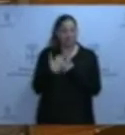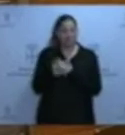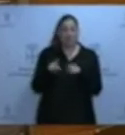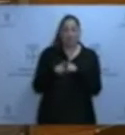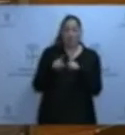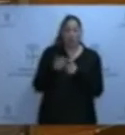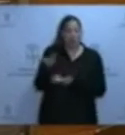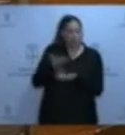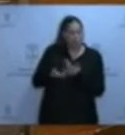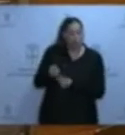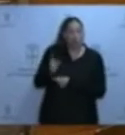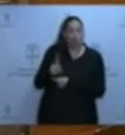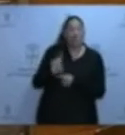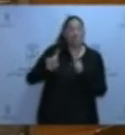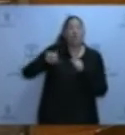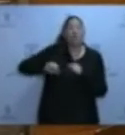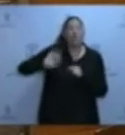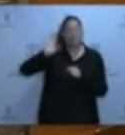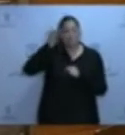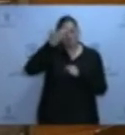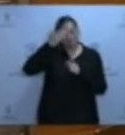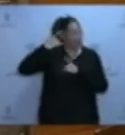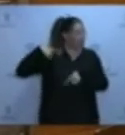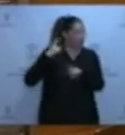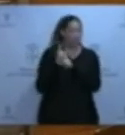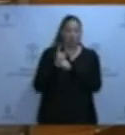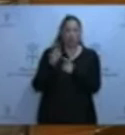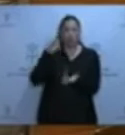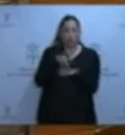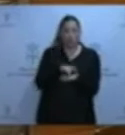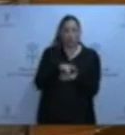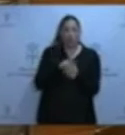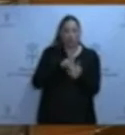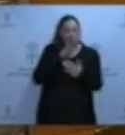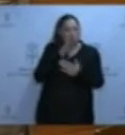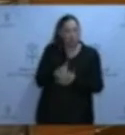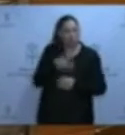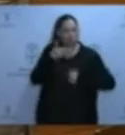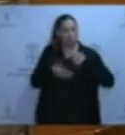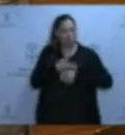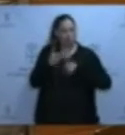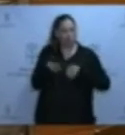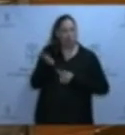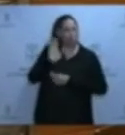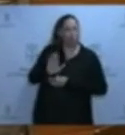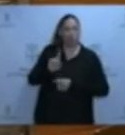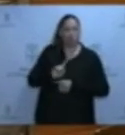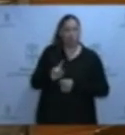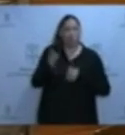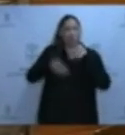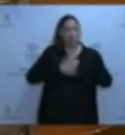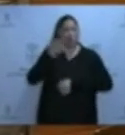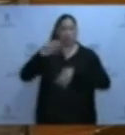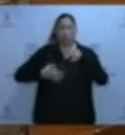está y en segundo lugar mirando hacia otro lado y como obstructor en el momento en el que el proceso se judicializa en último término. Aunque el proceso judicial